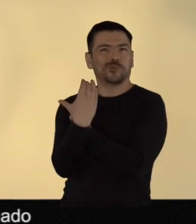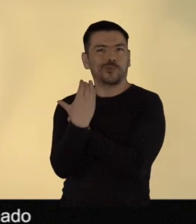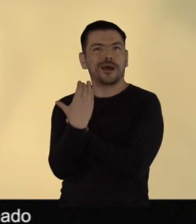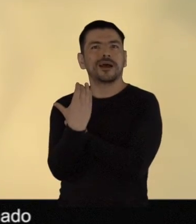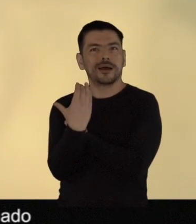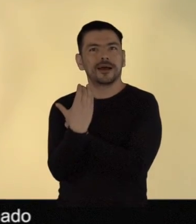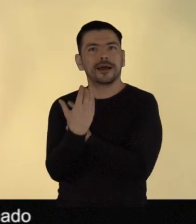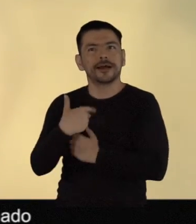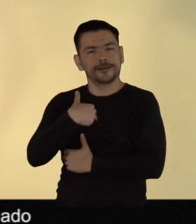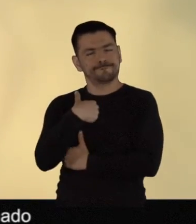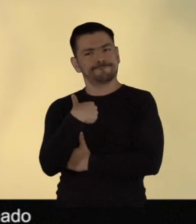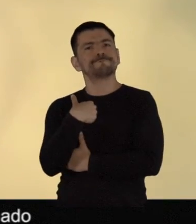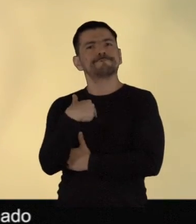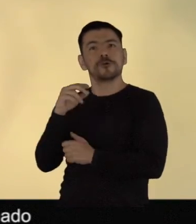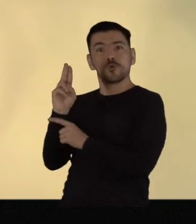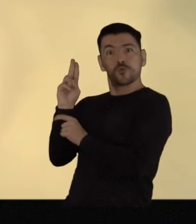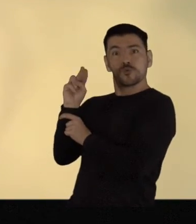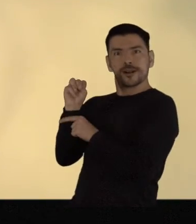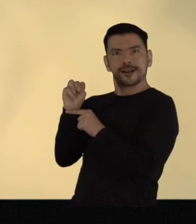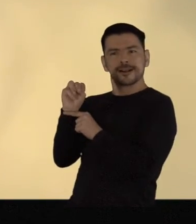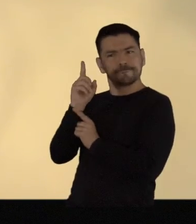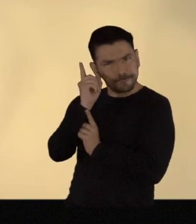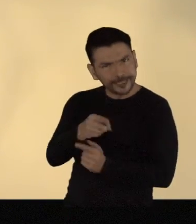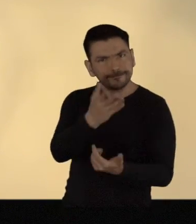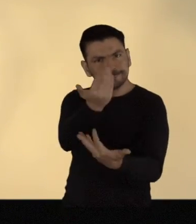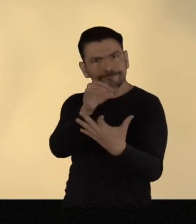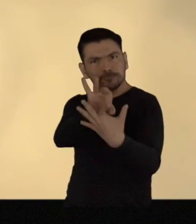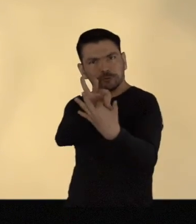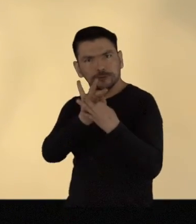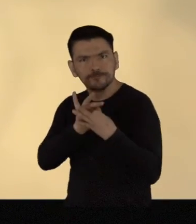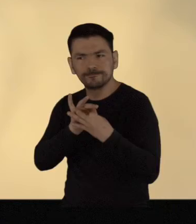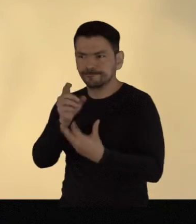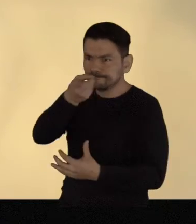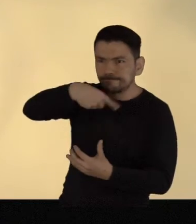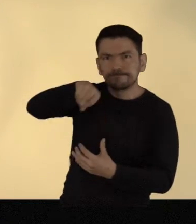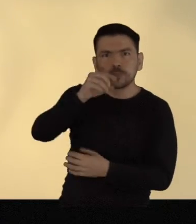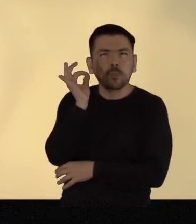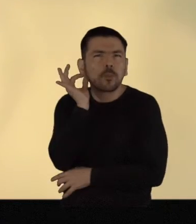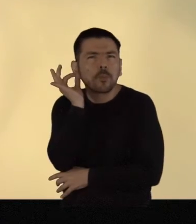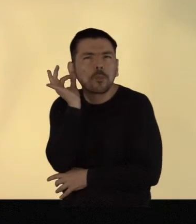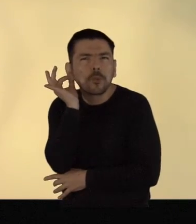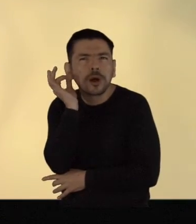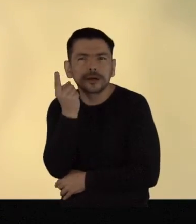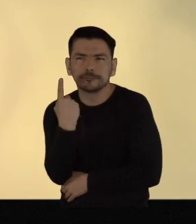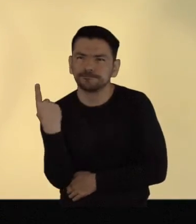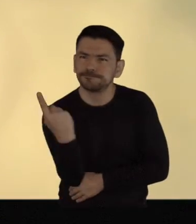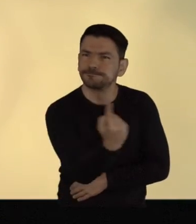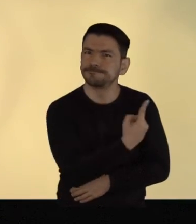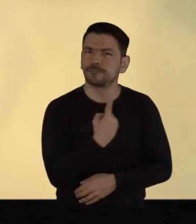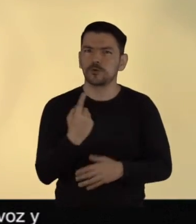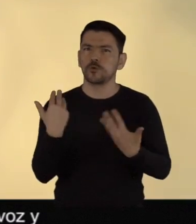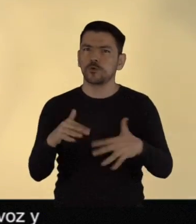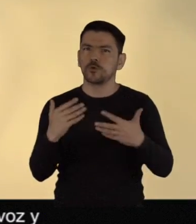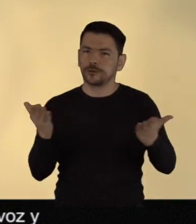juntas, podemos enfrentar los desafíos existentes y las brechas agravadas por la pandemia.